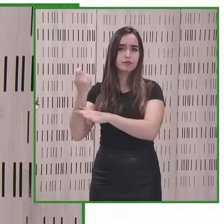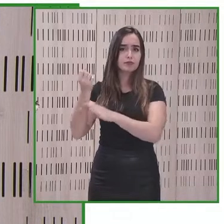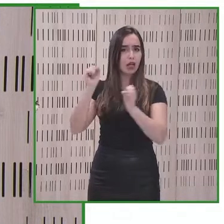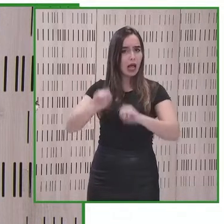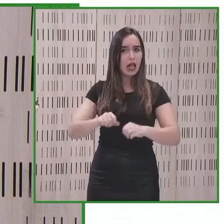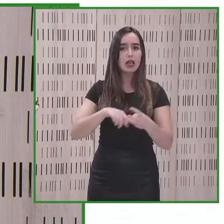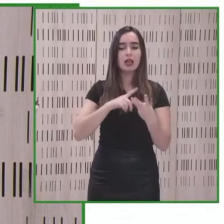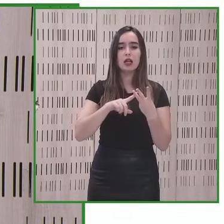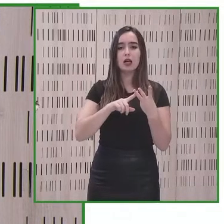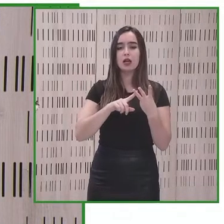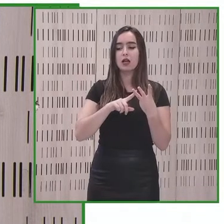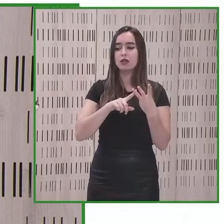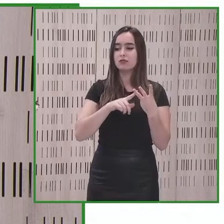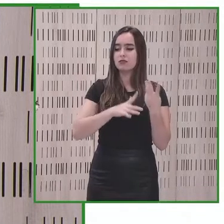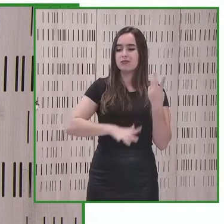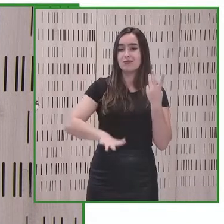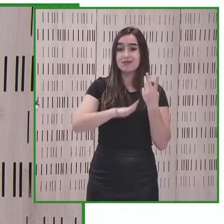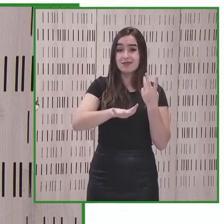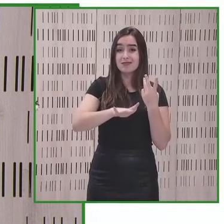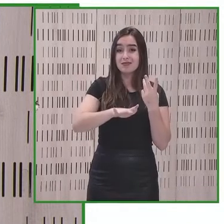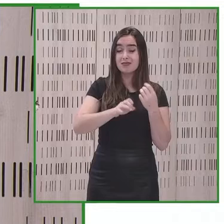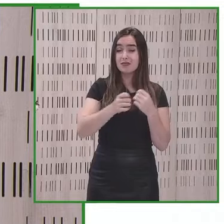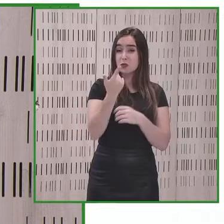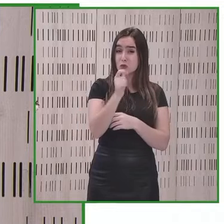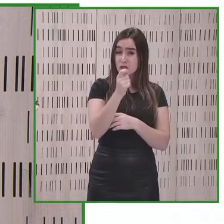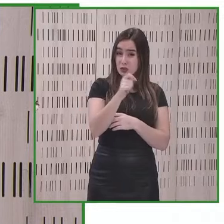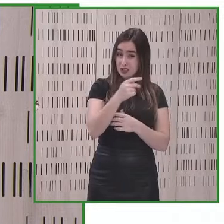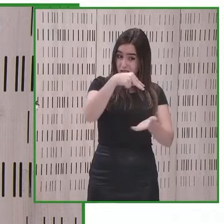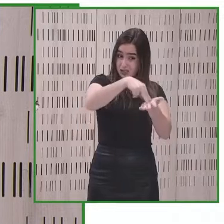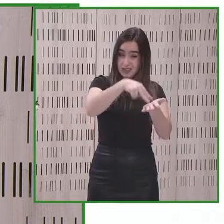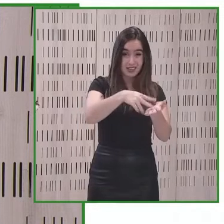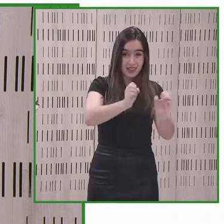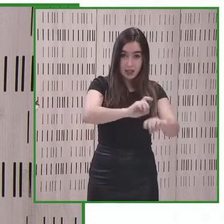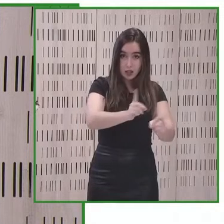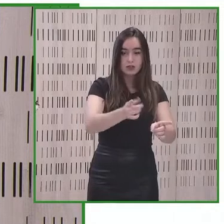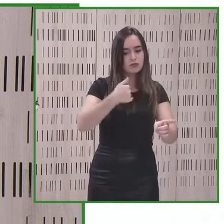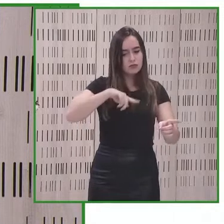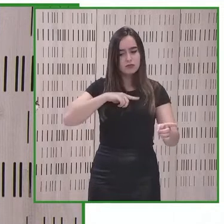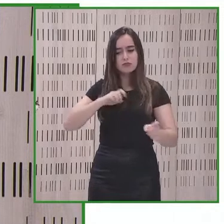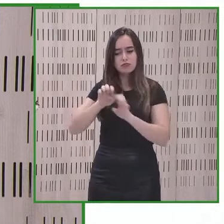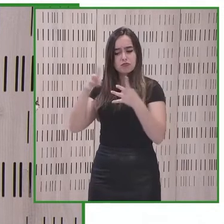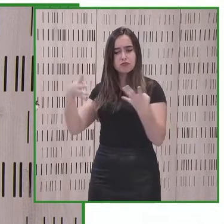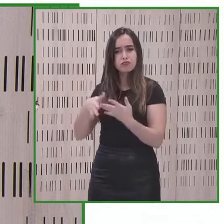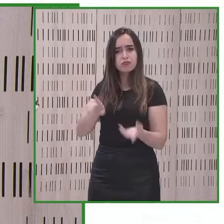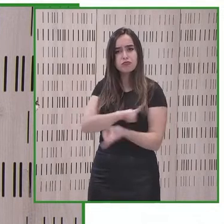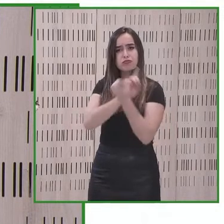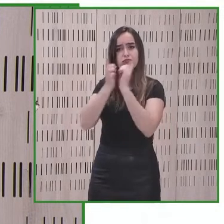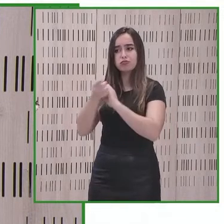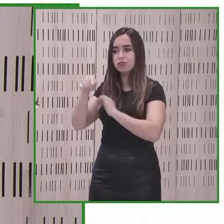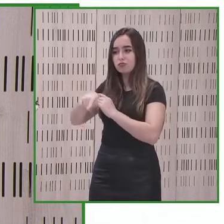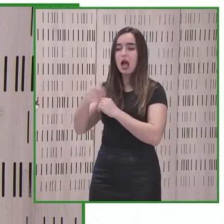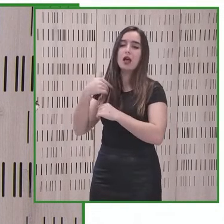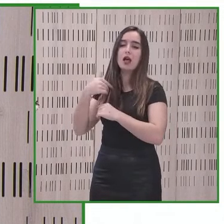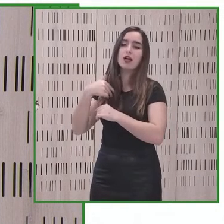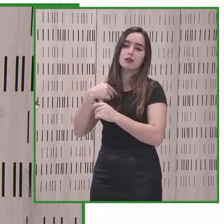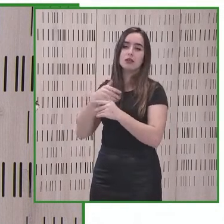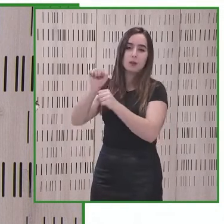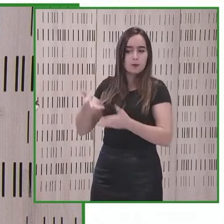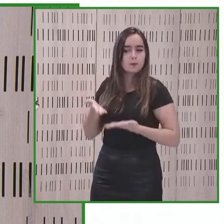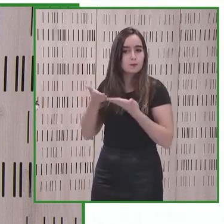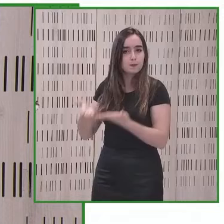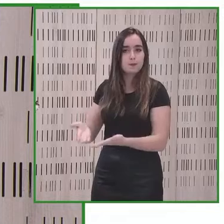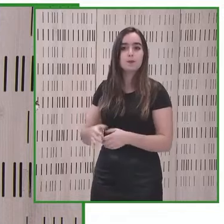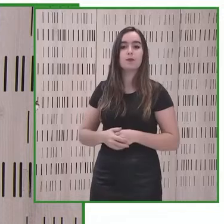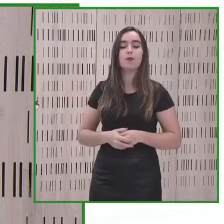entorno en donde lo físico estaba vetado el trabajo en alianzas aquí quiero destacar el trabajo en este caso con dos funciones